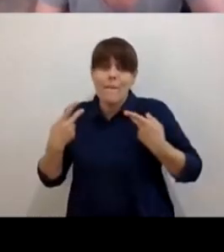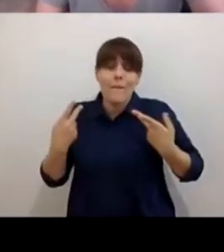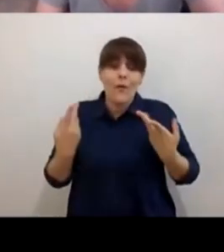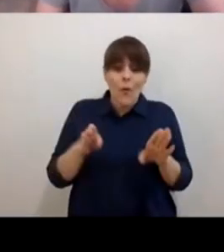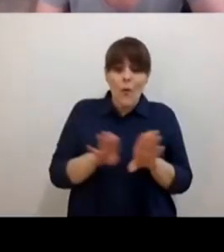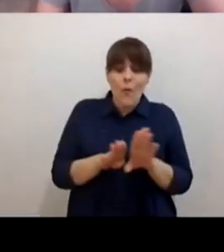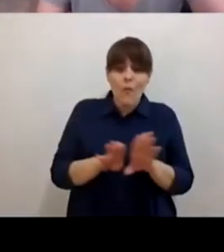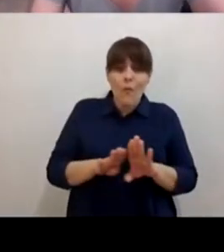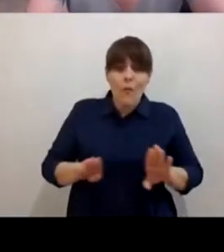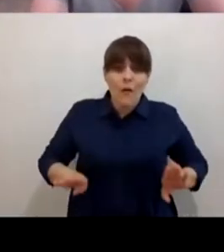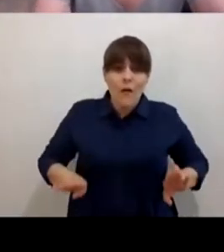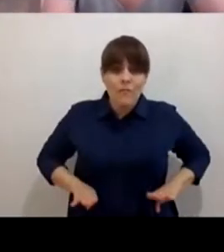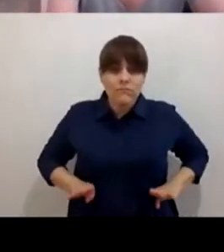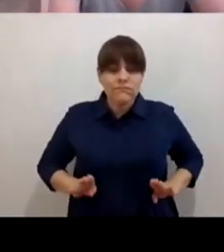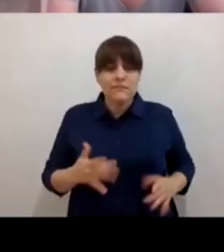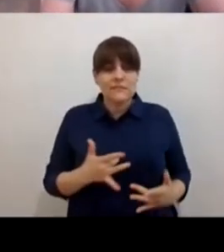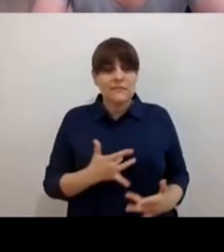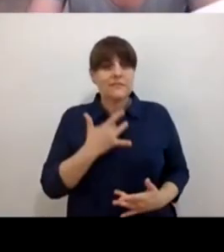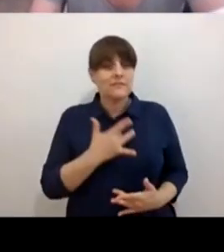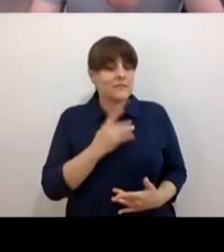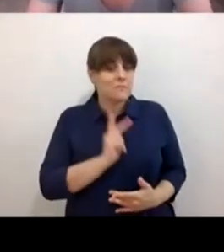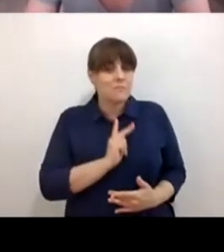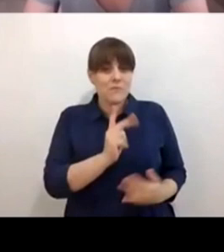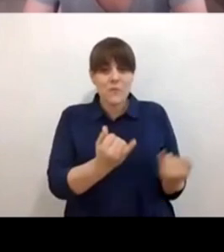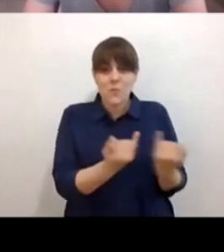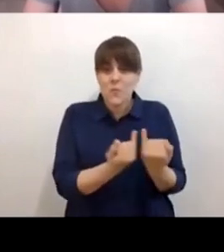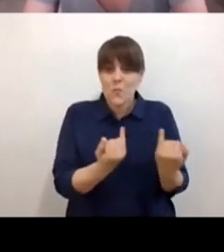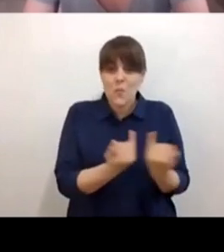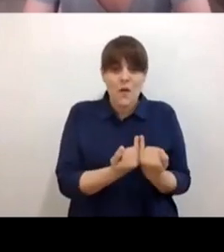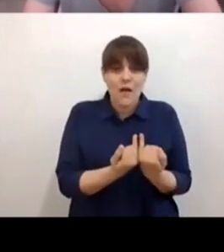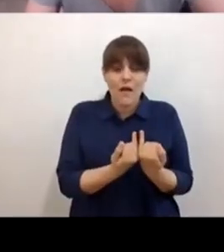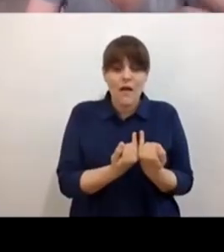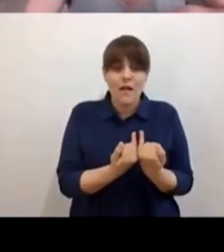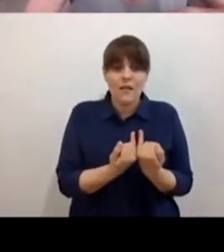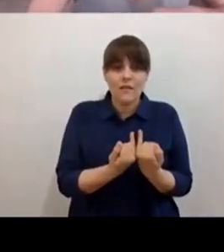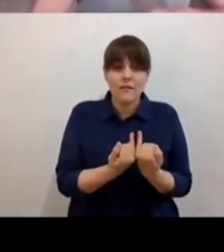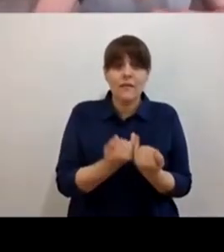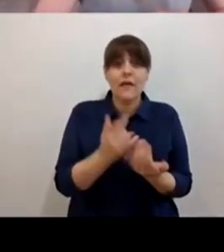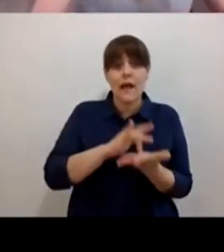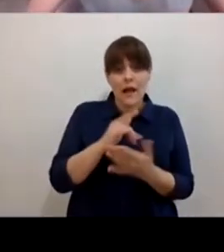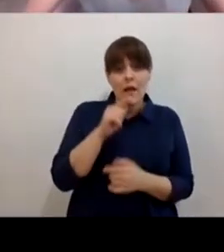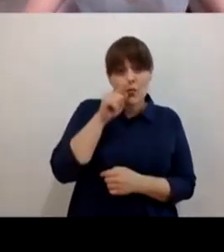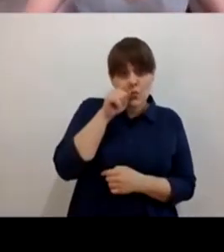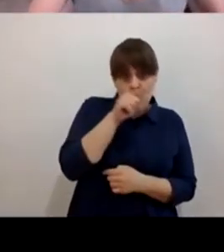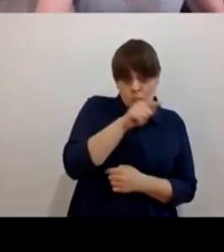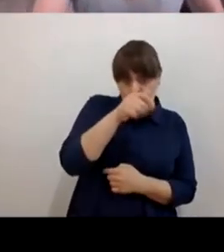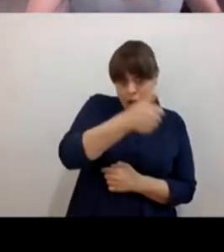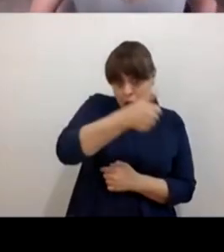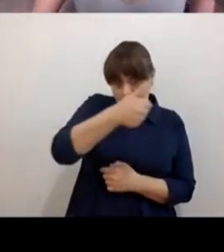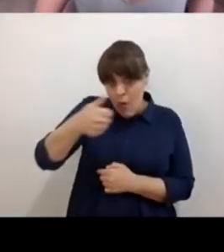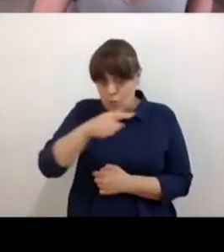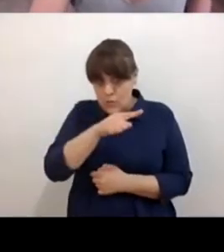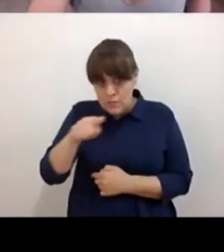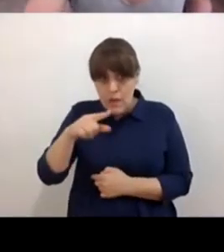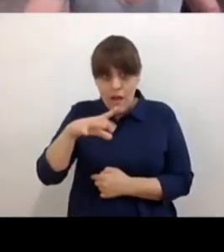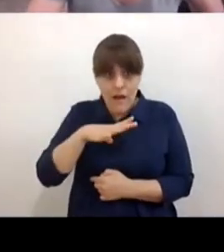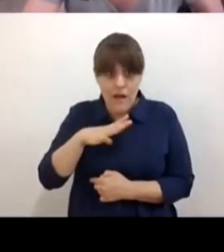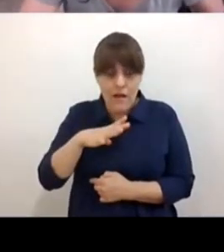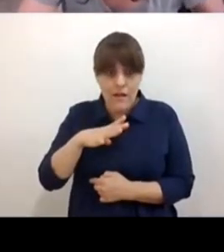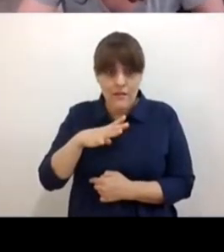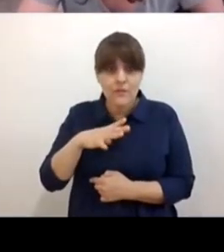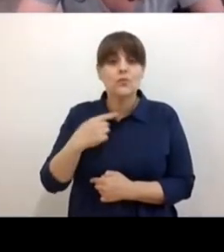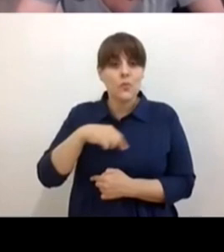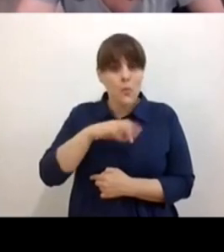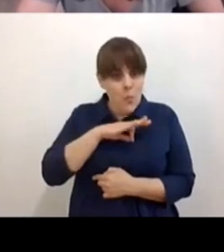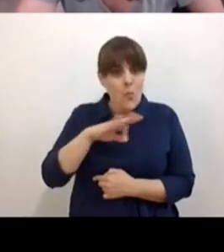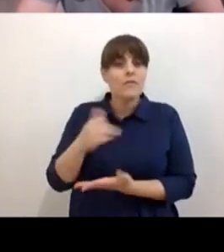que gracias a que hay personas como tú y como ustedes lo vamos subsanando ¿no?